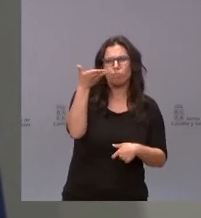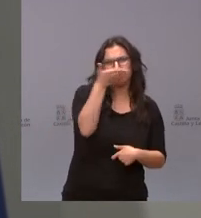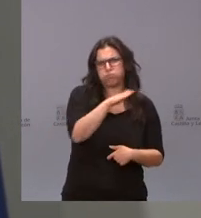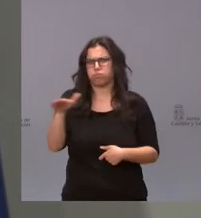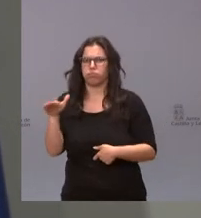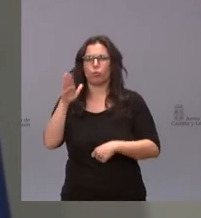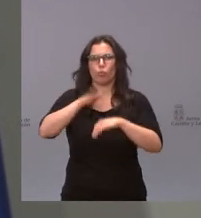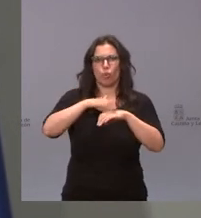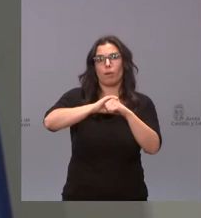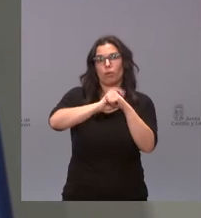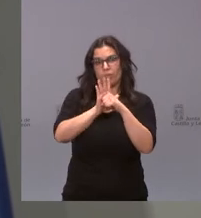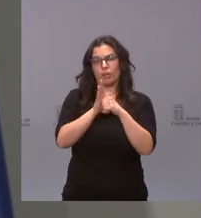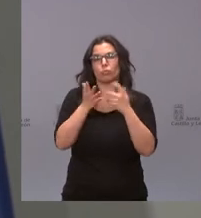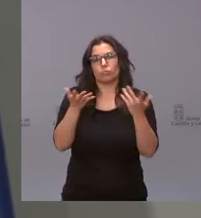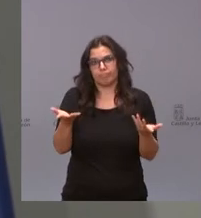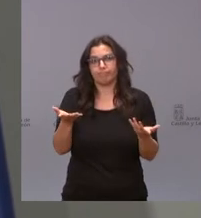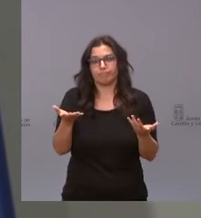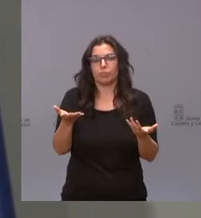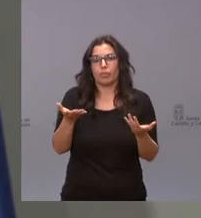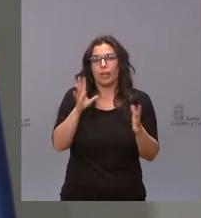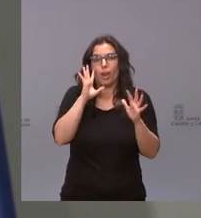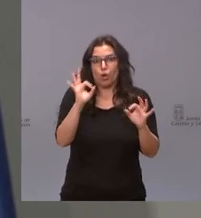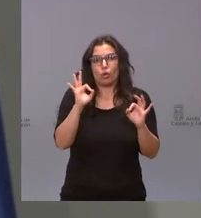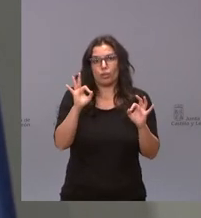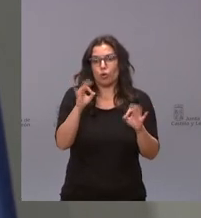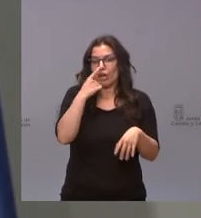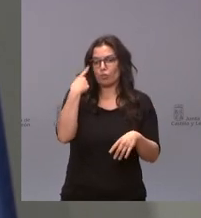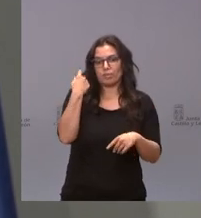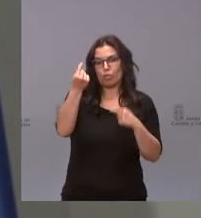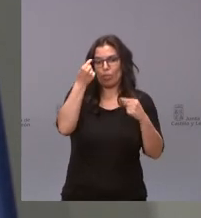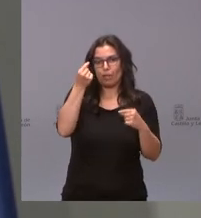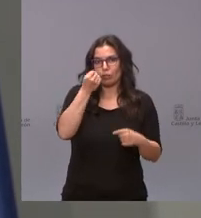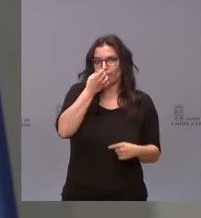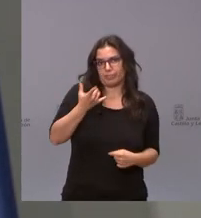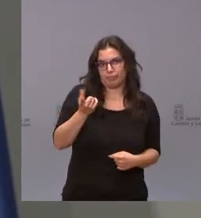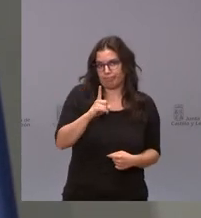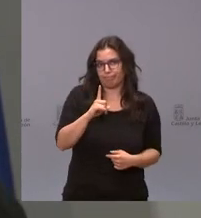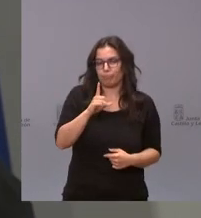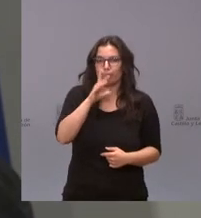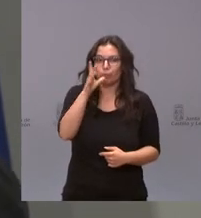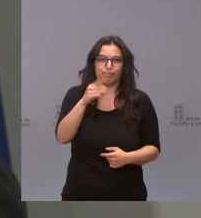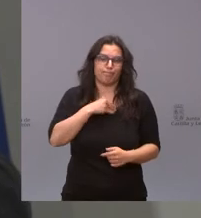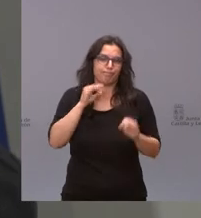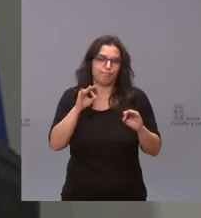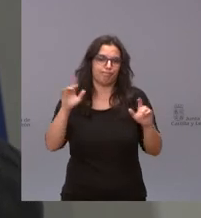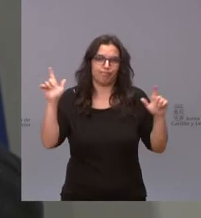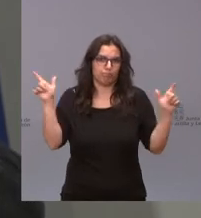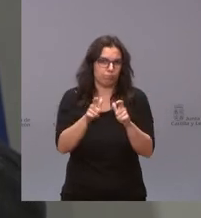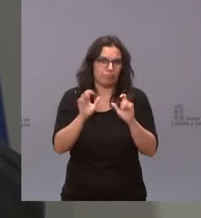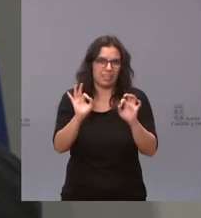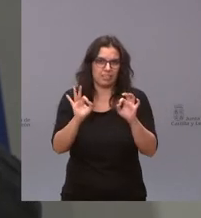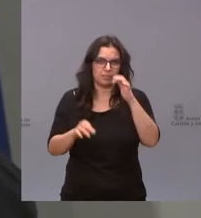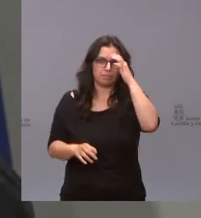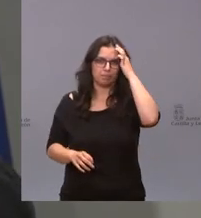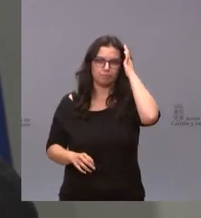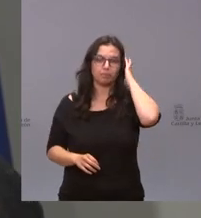que es decir que era evidente que esto iba desgraciadamente iba a suceder sin embargo